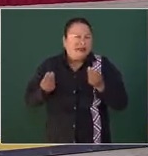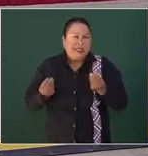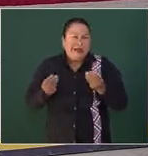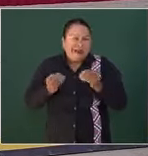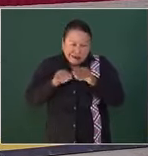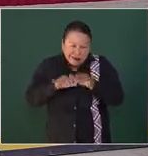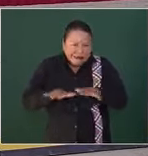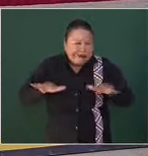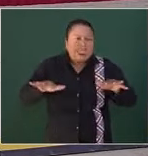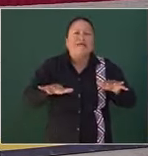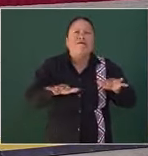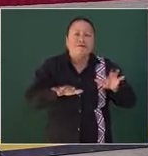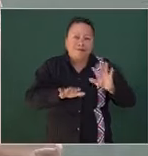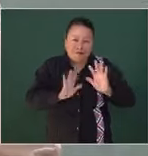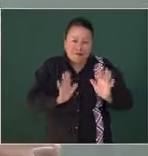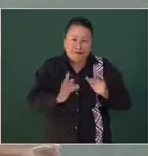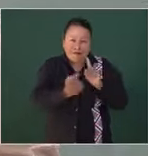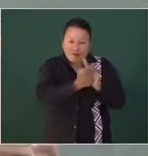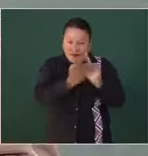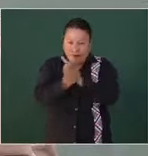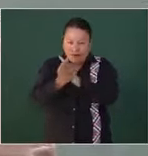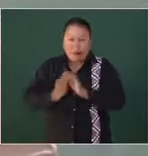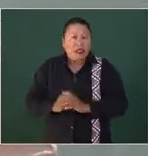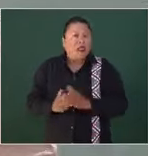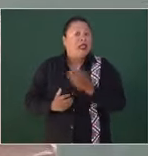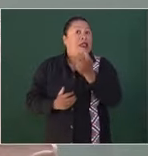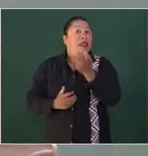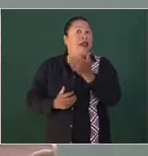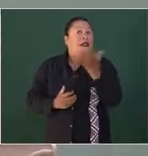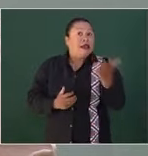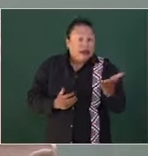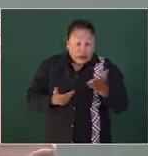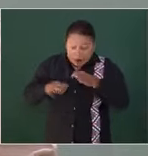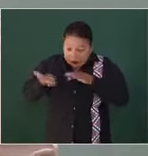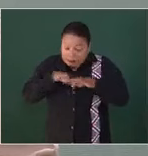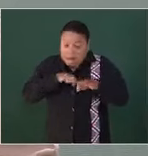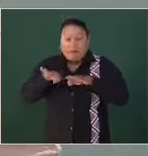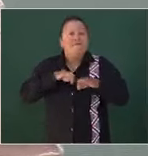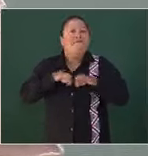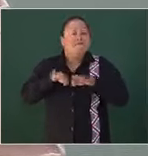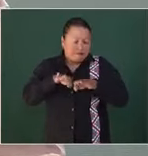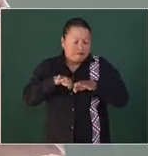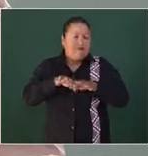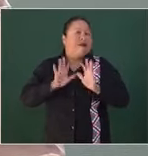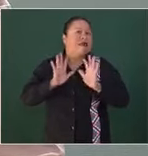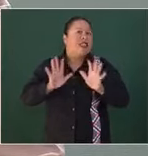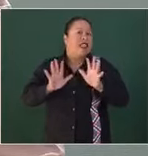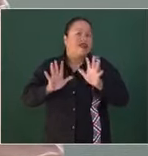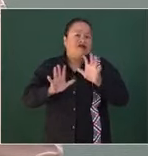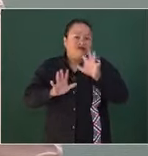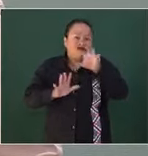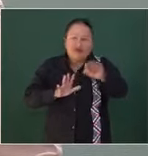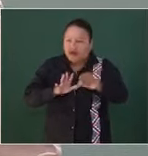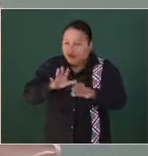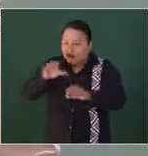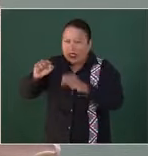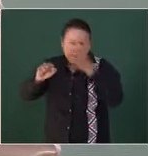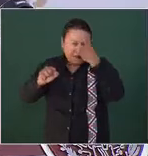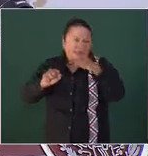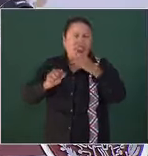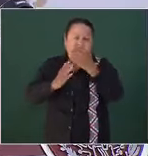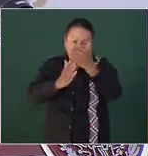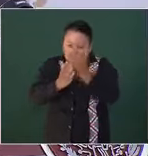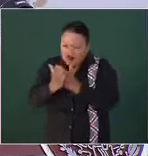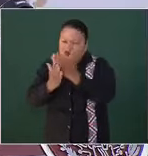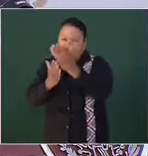ellas. Y pues todo este trabajo ha logrado que se reduzcan